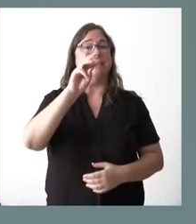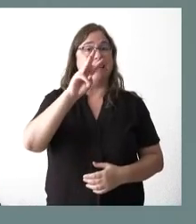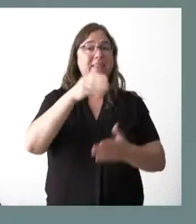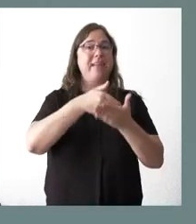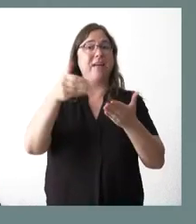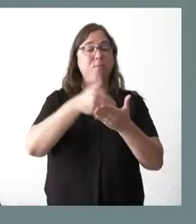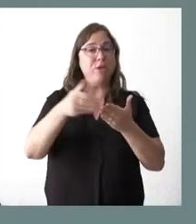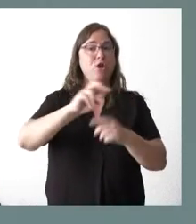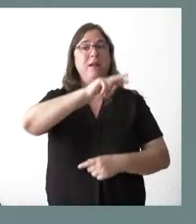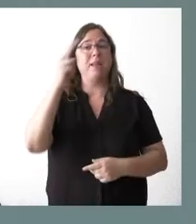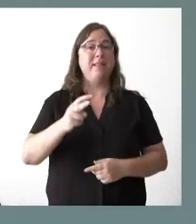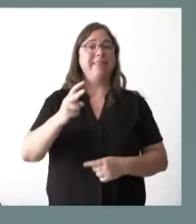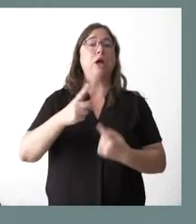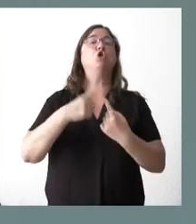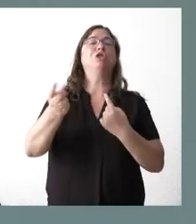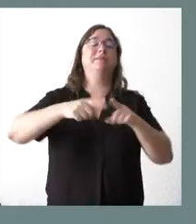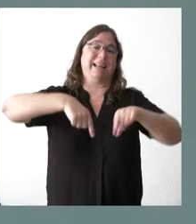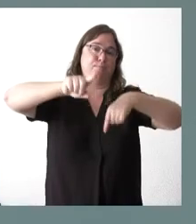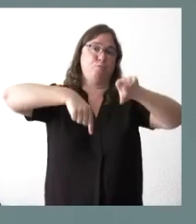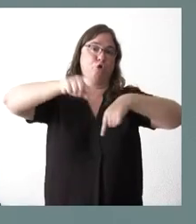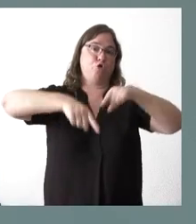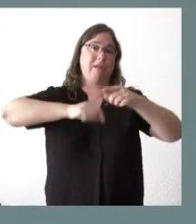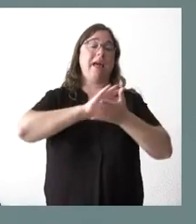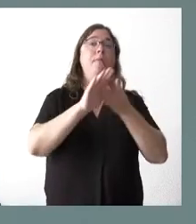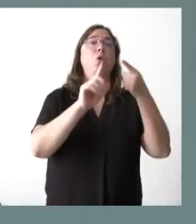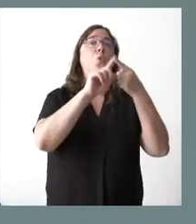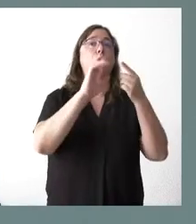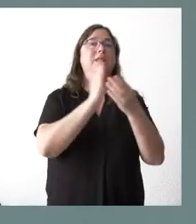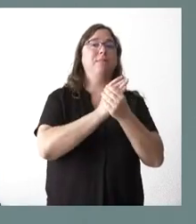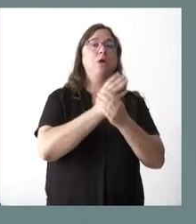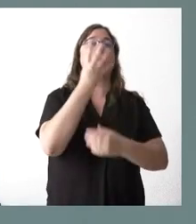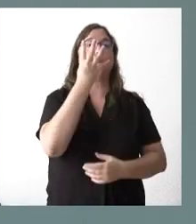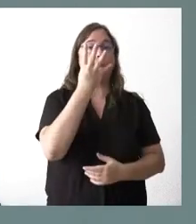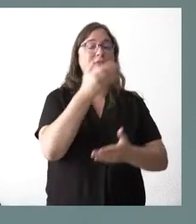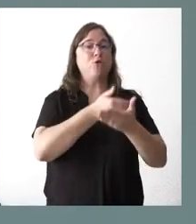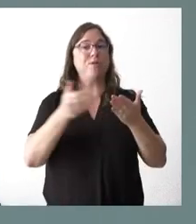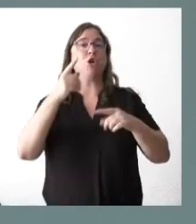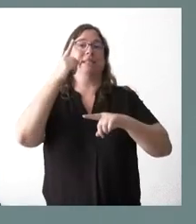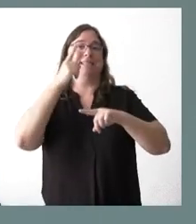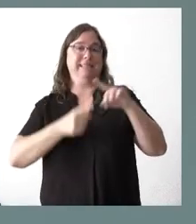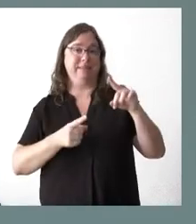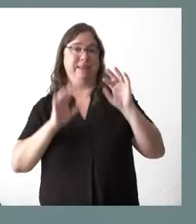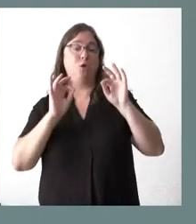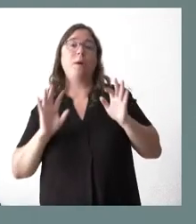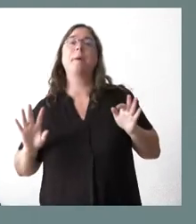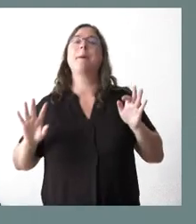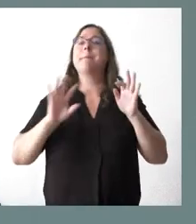de transporte. Hablé solo de uno de los expedientes, el de cuatro millones y medio, que era el vinculado